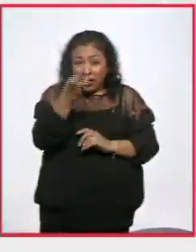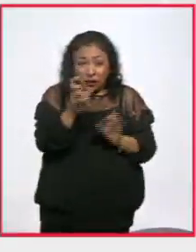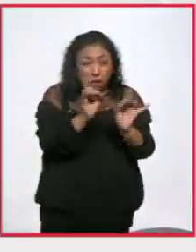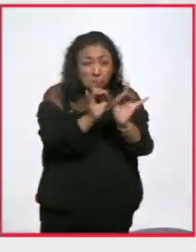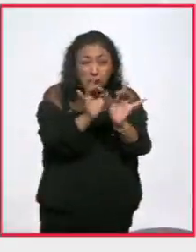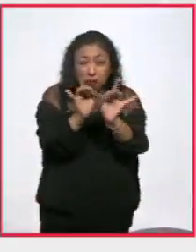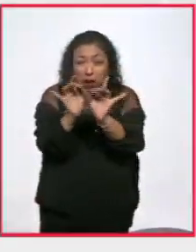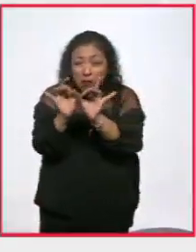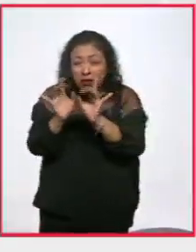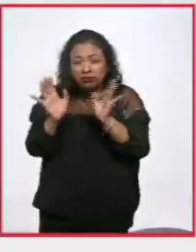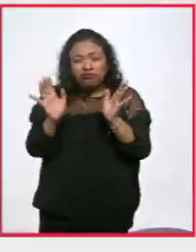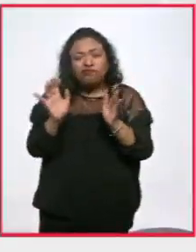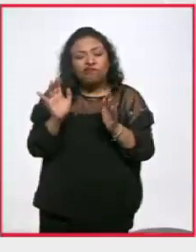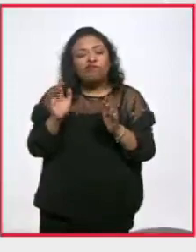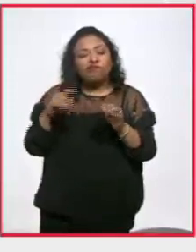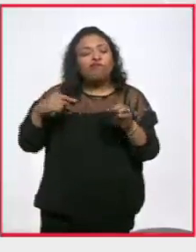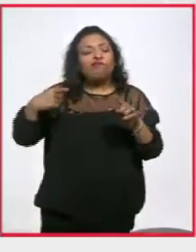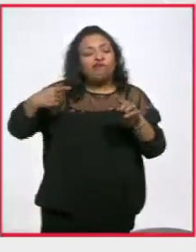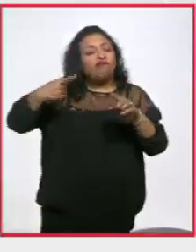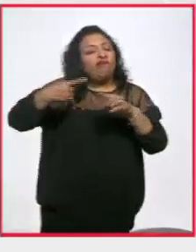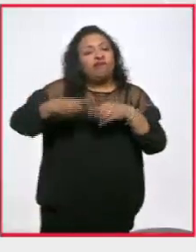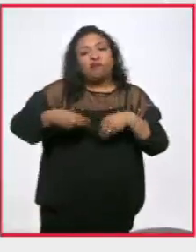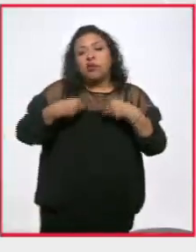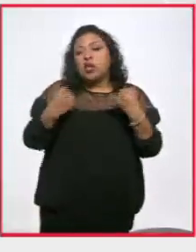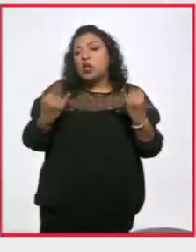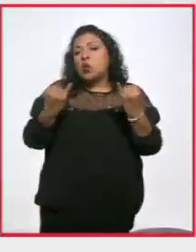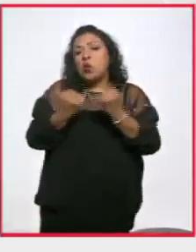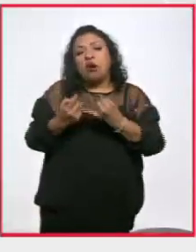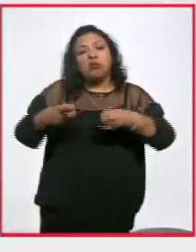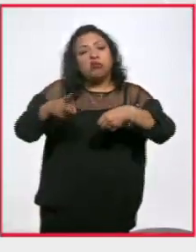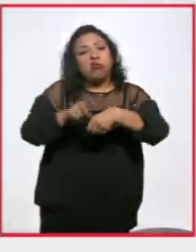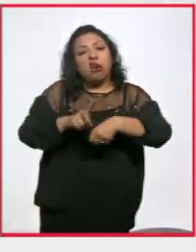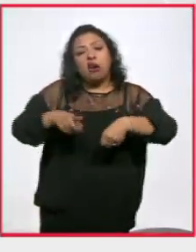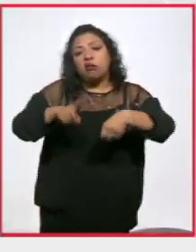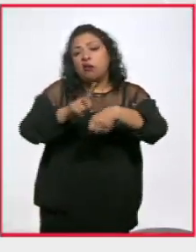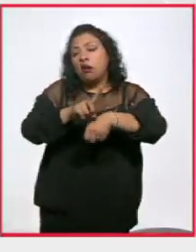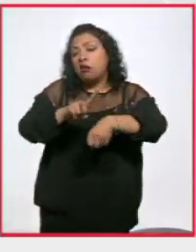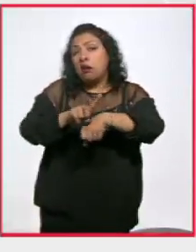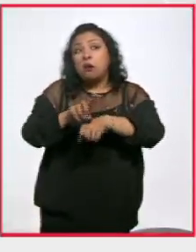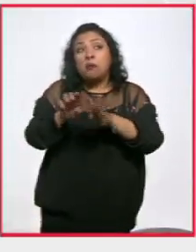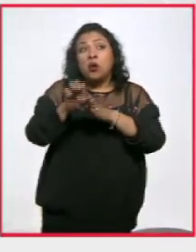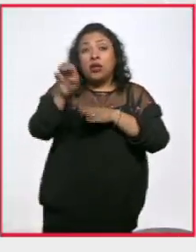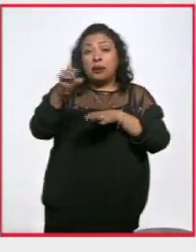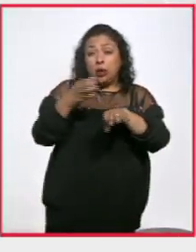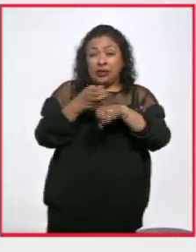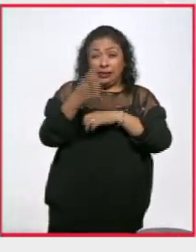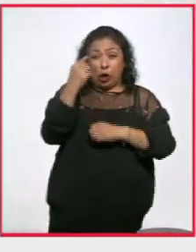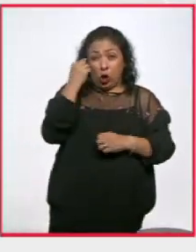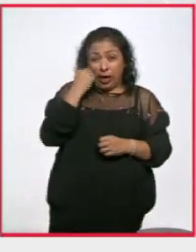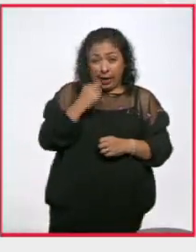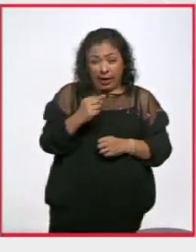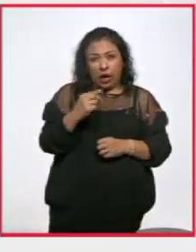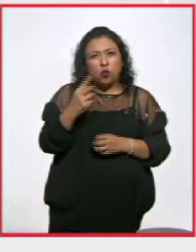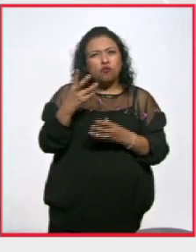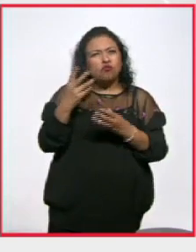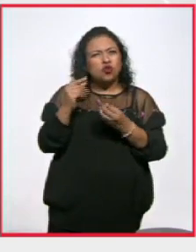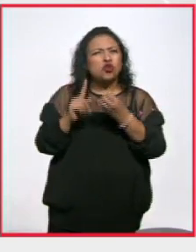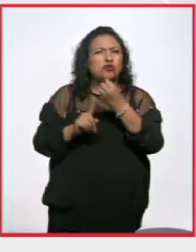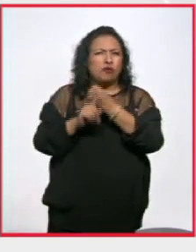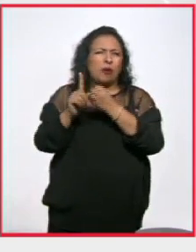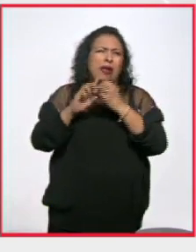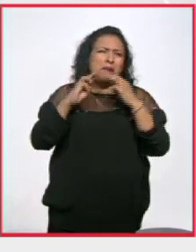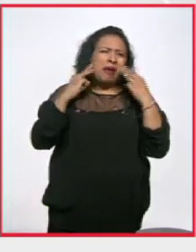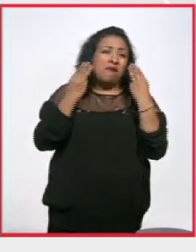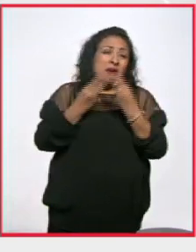tipo de situaciones, vivimos casos similares todos los días. Y en el caso del estado de Guerrero, un estado muy golpeado por el crimen